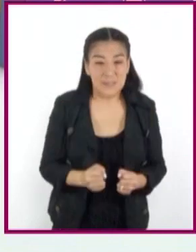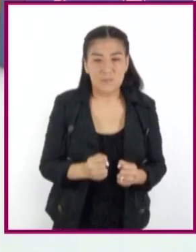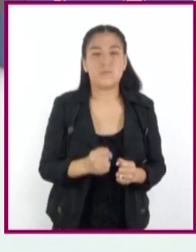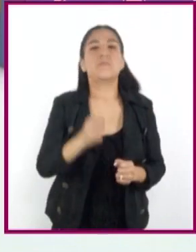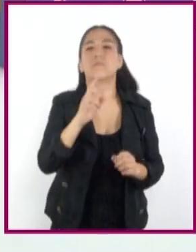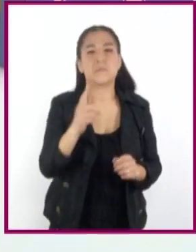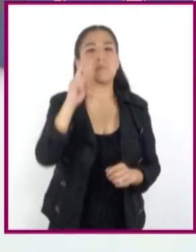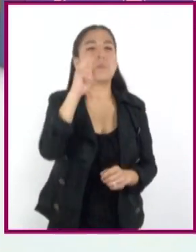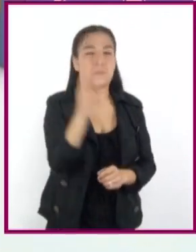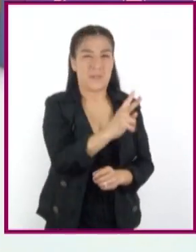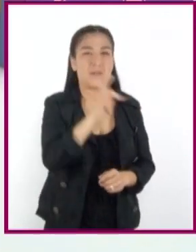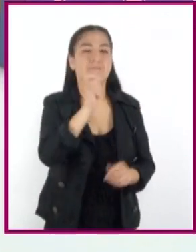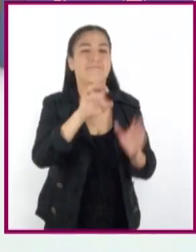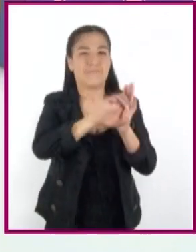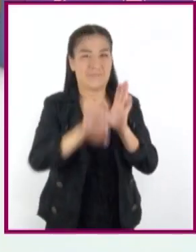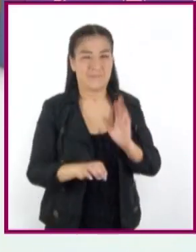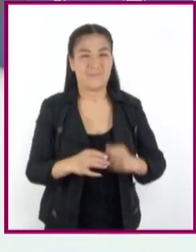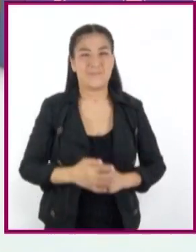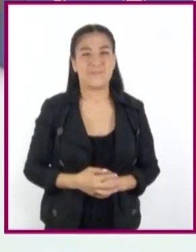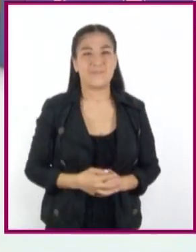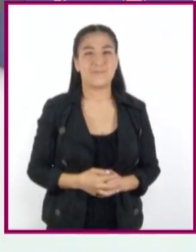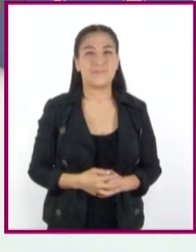Veamos algunos ejemplos.